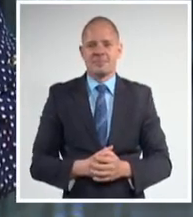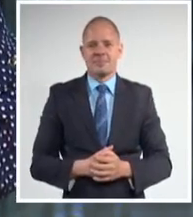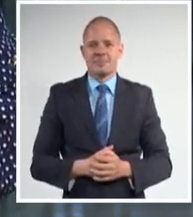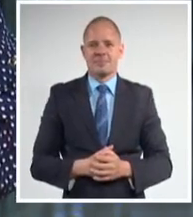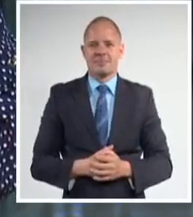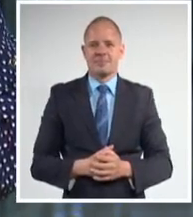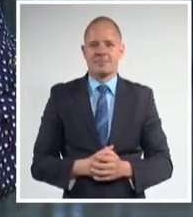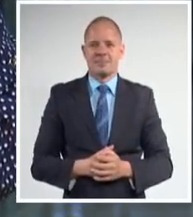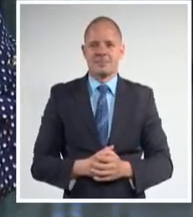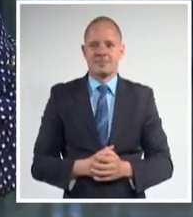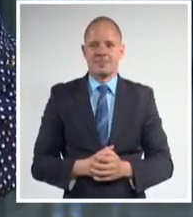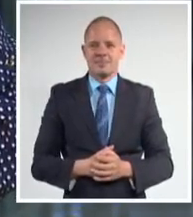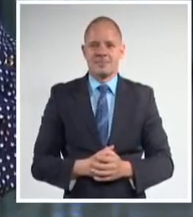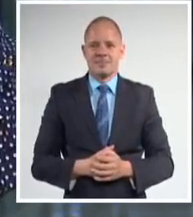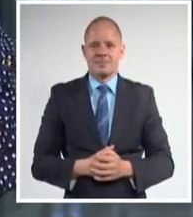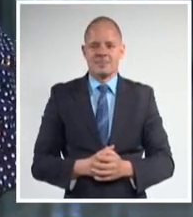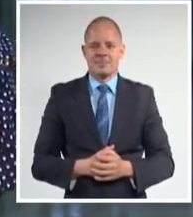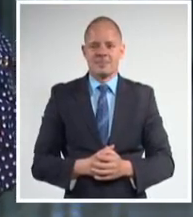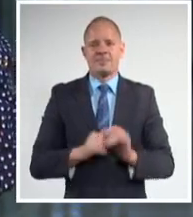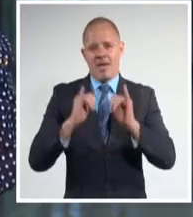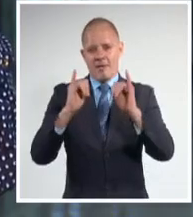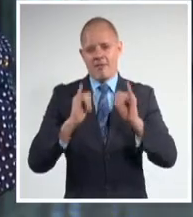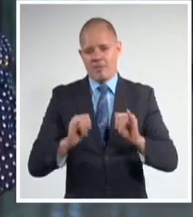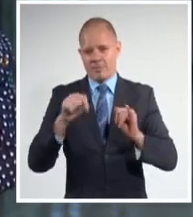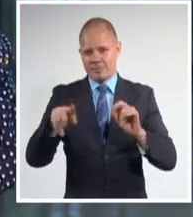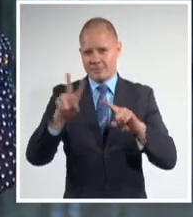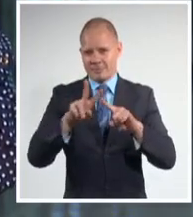Lisandra Sesto y un equipo especial del Sistema Informativo de la Televisión Cubana.